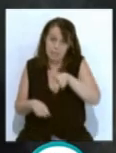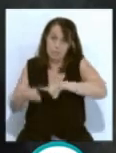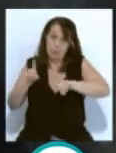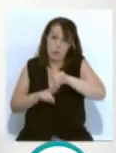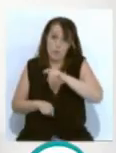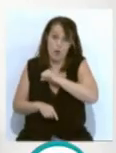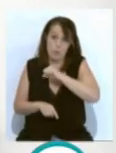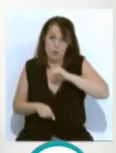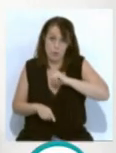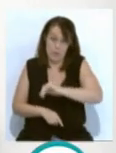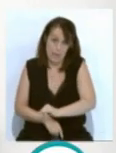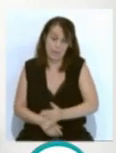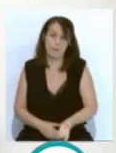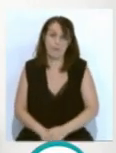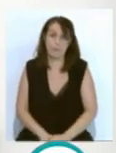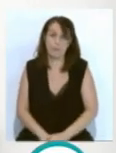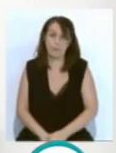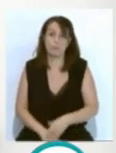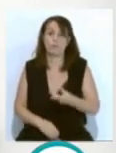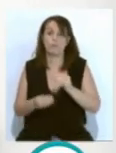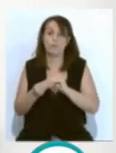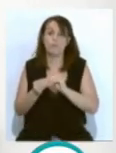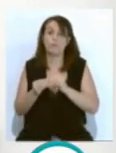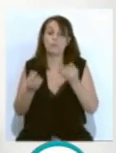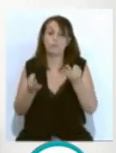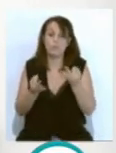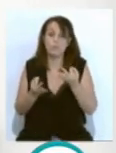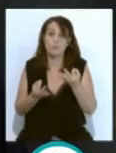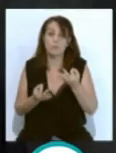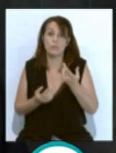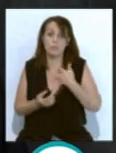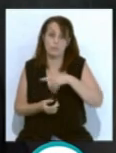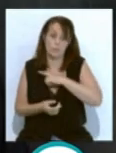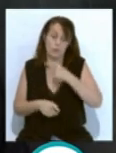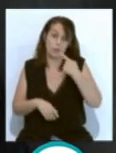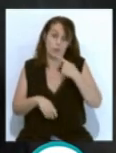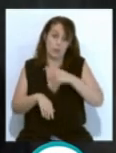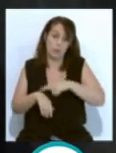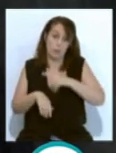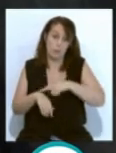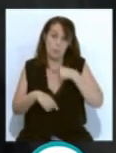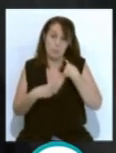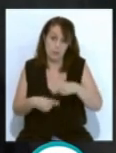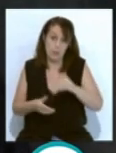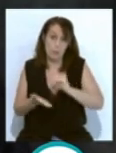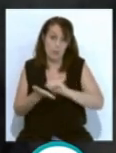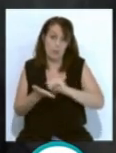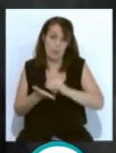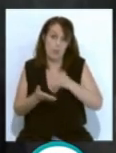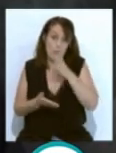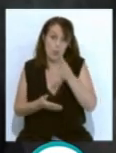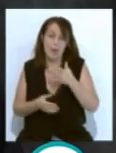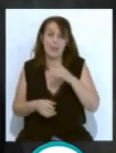las comunidades autónomas. De modo que estamos perdiendo bastante el tiempo por no ponerlo antes del 15 de septiembre